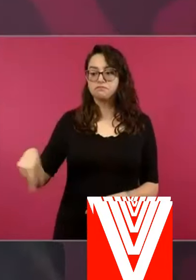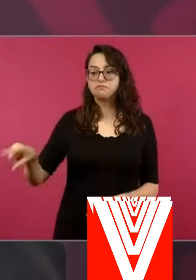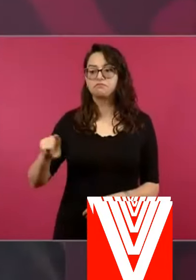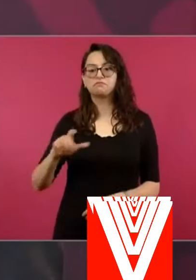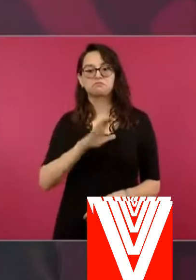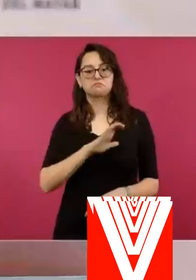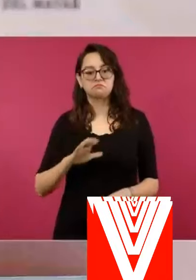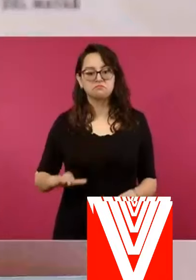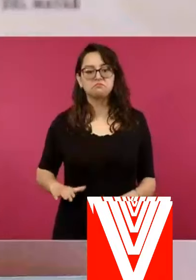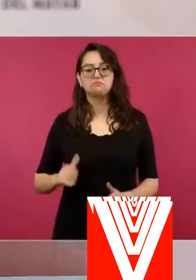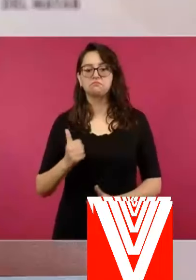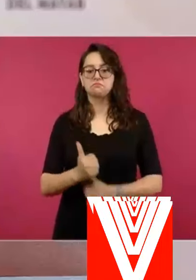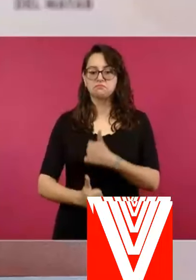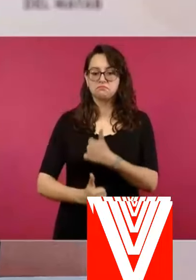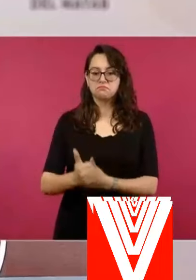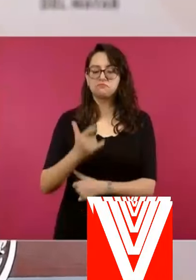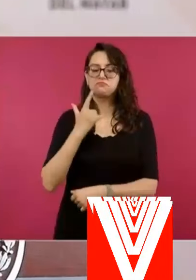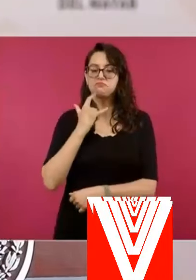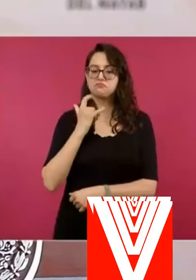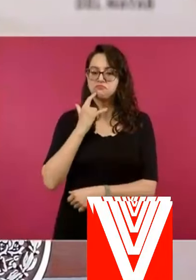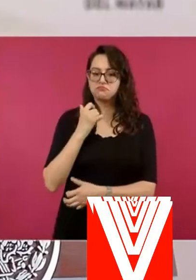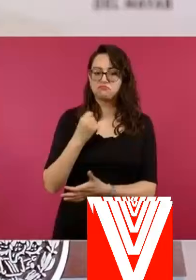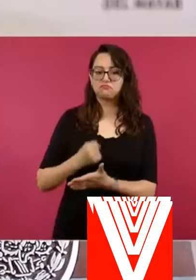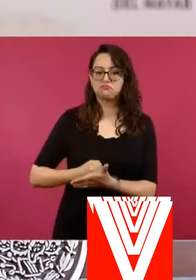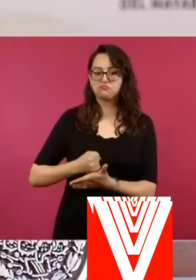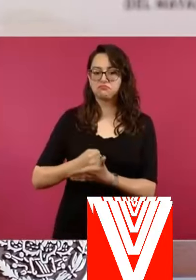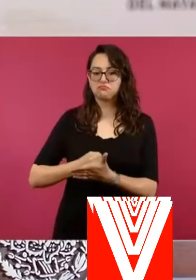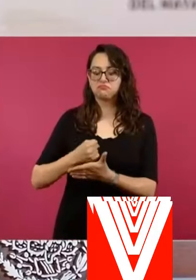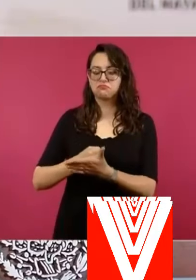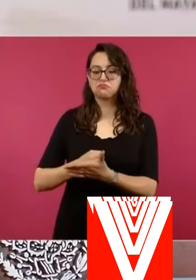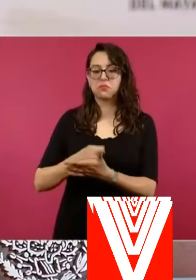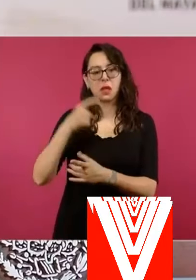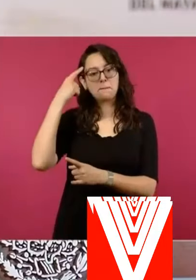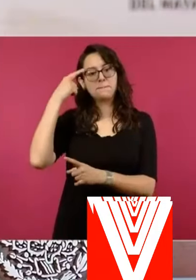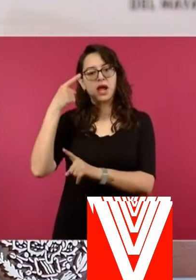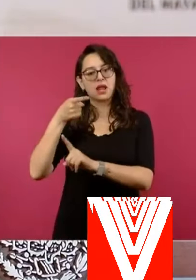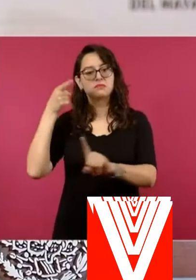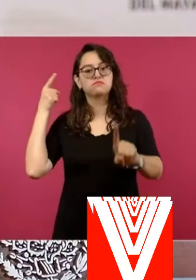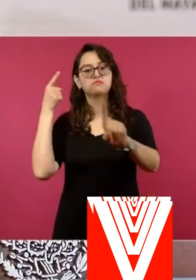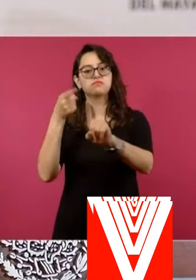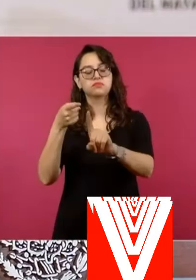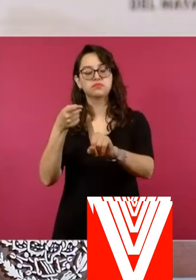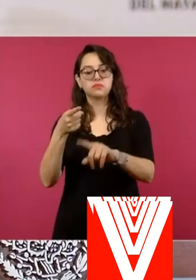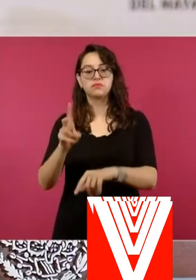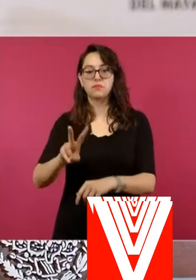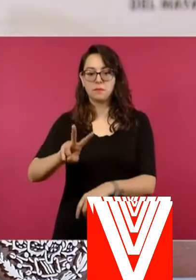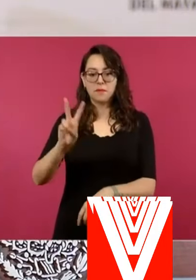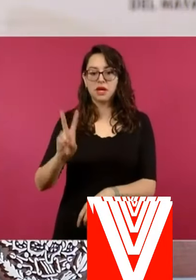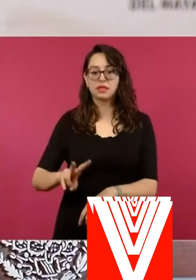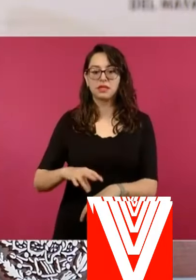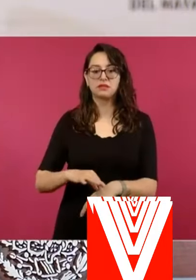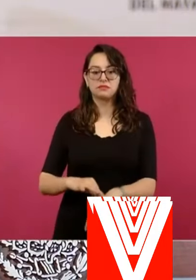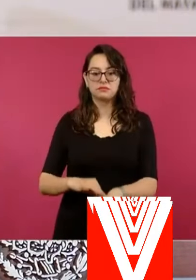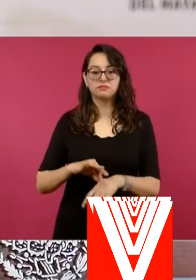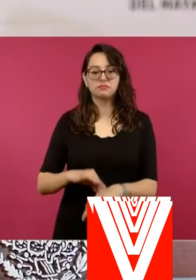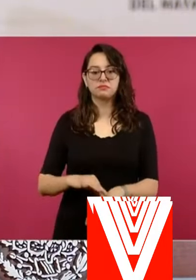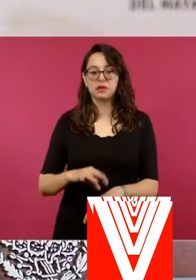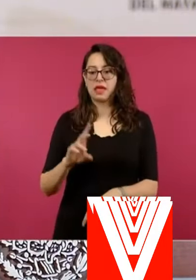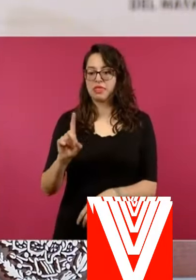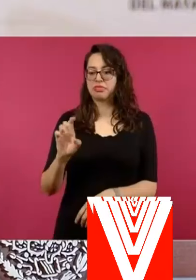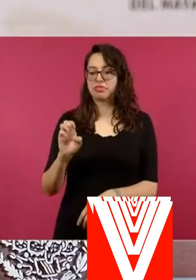para hacer valer la democracia, que está en la calle